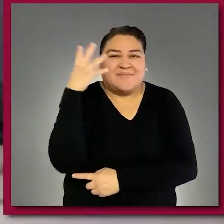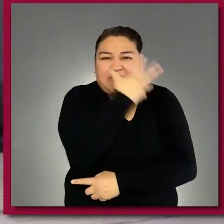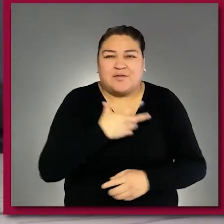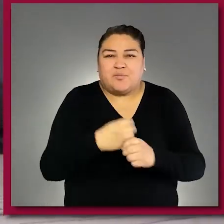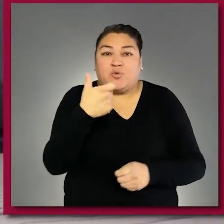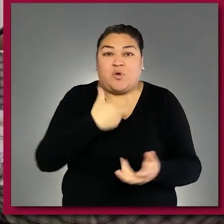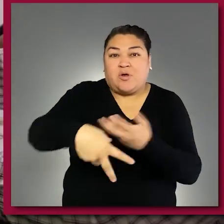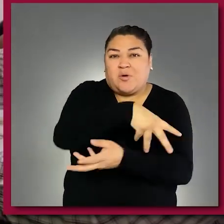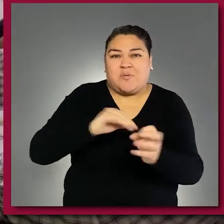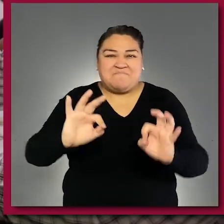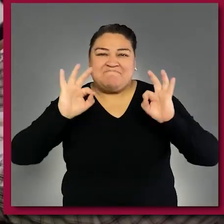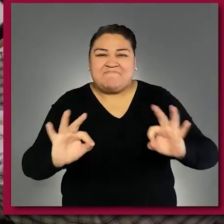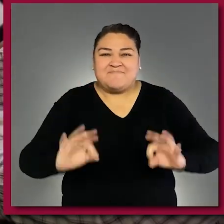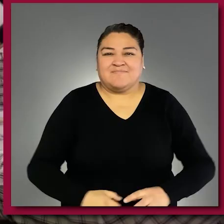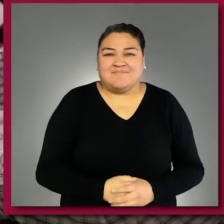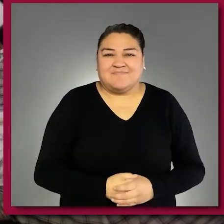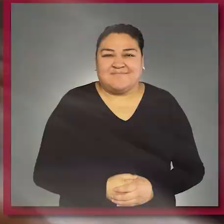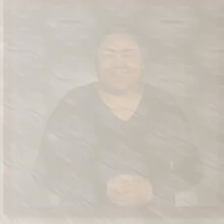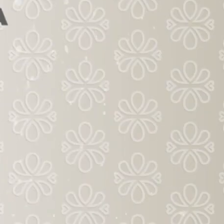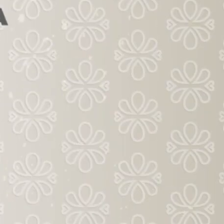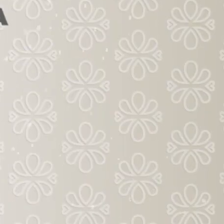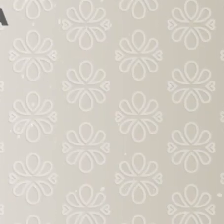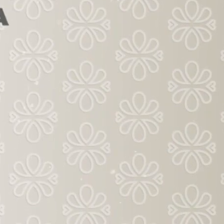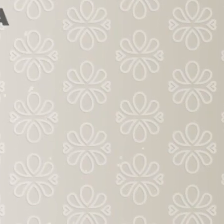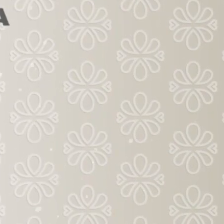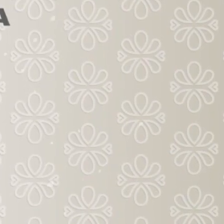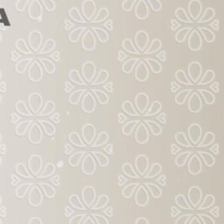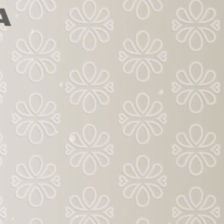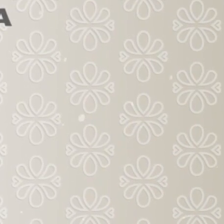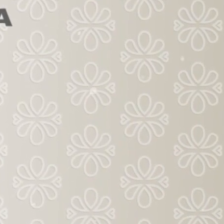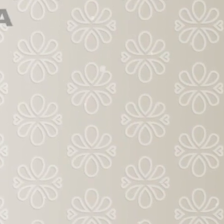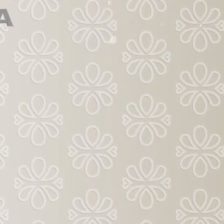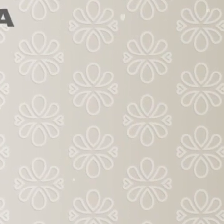y mantenemos finanzas sanas. Porque somos un gobierno de la gente que engrandece a Puebla. ¡Gracias!